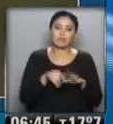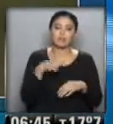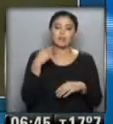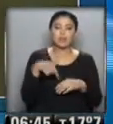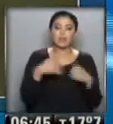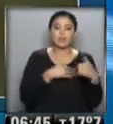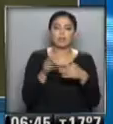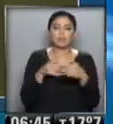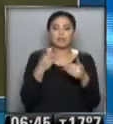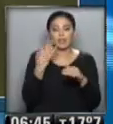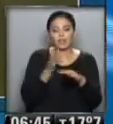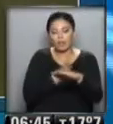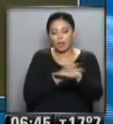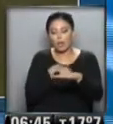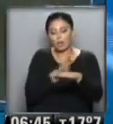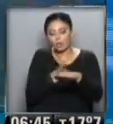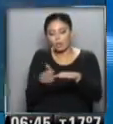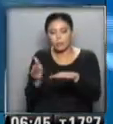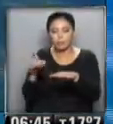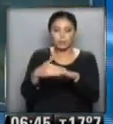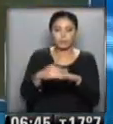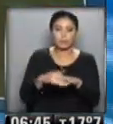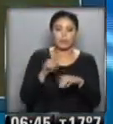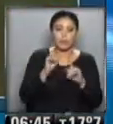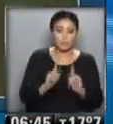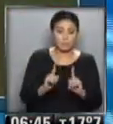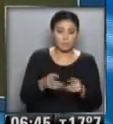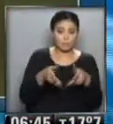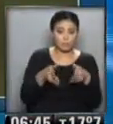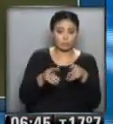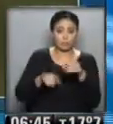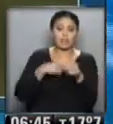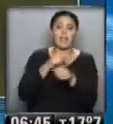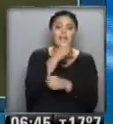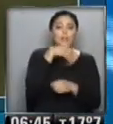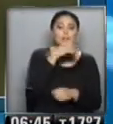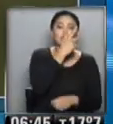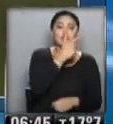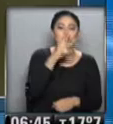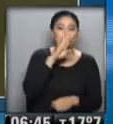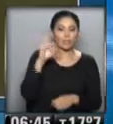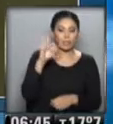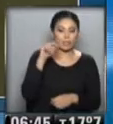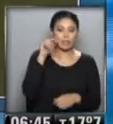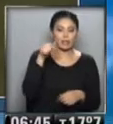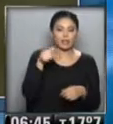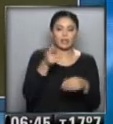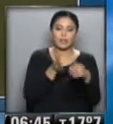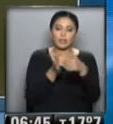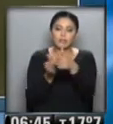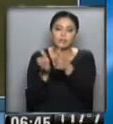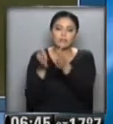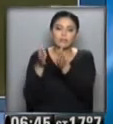realizando obras, desvíos también en ese sector... ...seguimos por la 8, nos vamos a ir al kilómetro 340... ...hay desvíos con tambores,